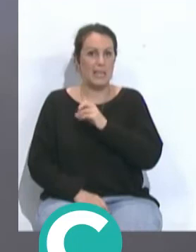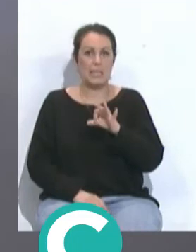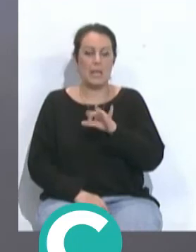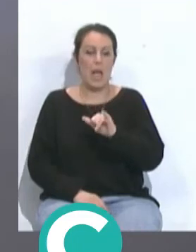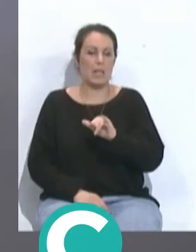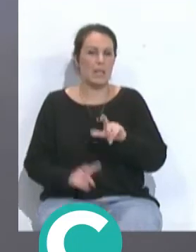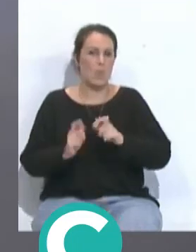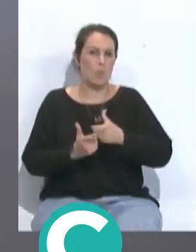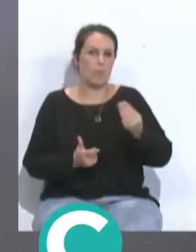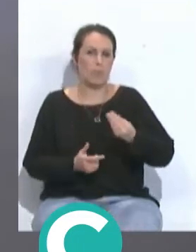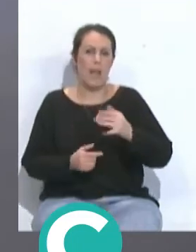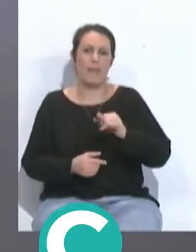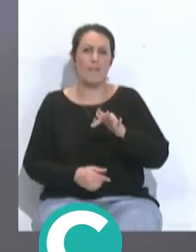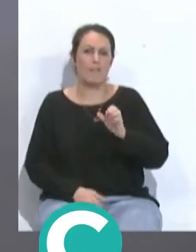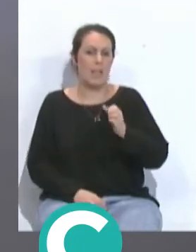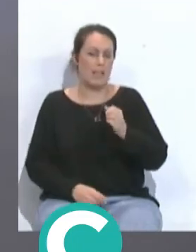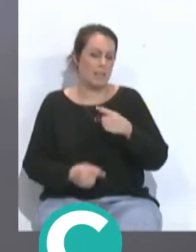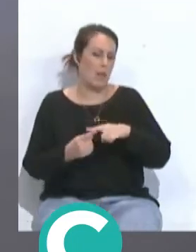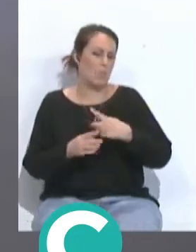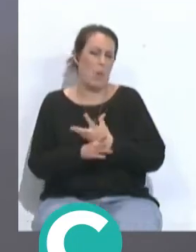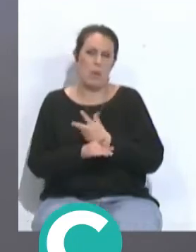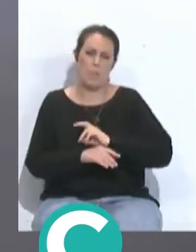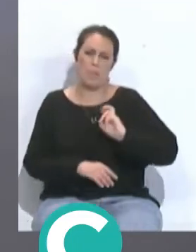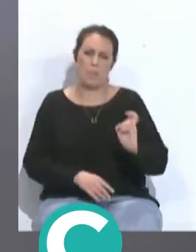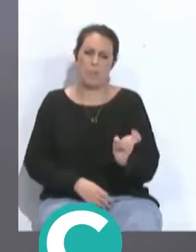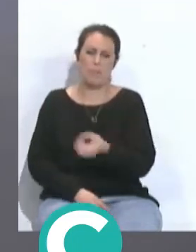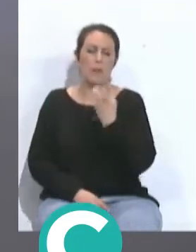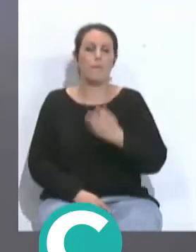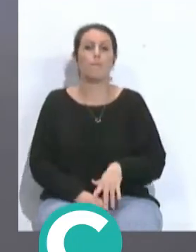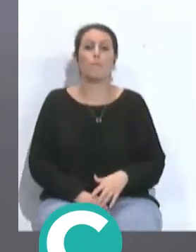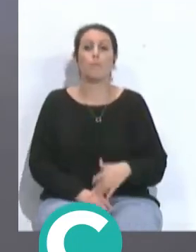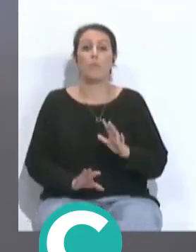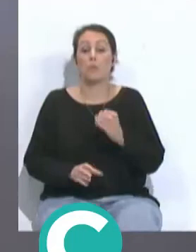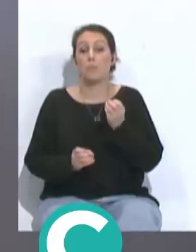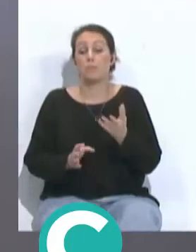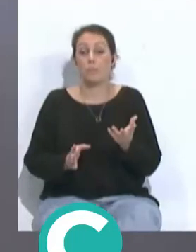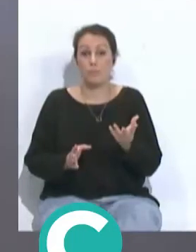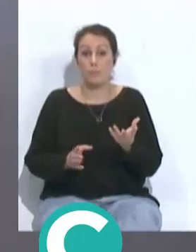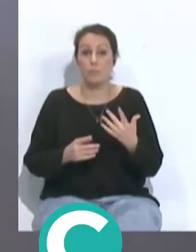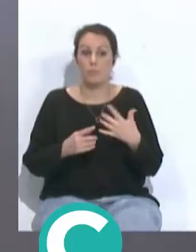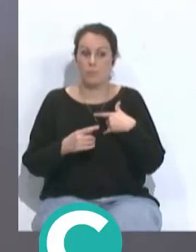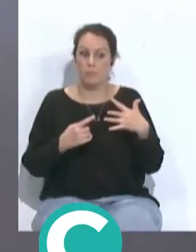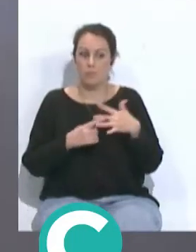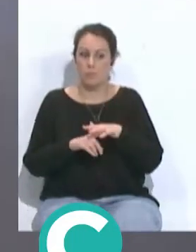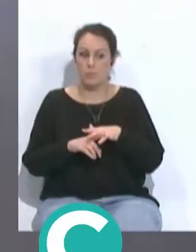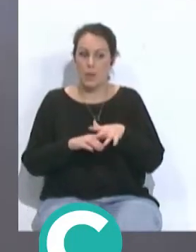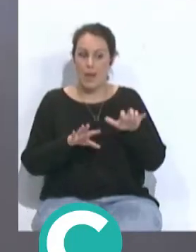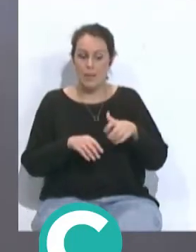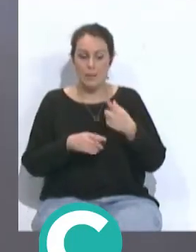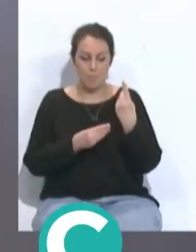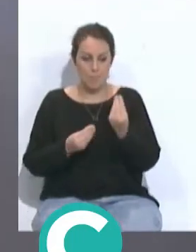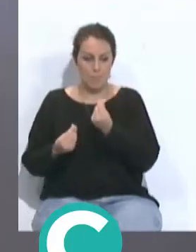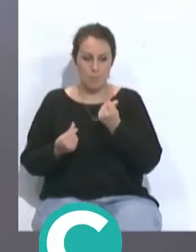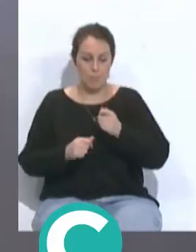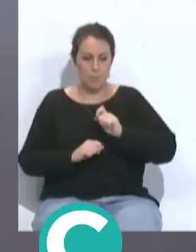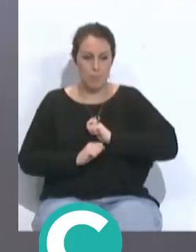equipazo tiene a Fekir Canales Guamibos Iglesias etcétera pero bueno que el estado de forma del Cádiz y las sensaciones que nos